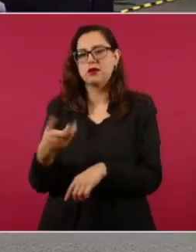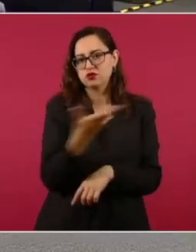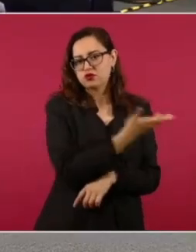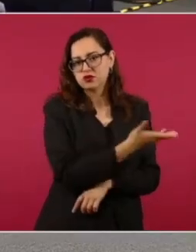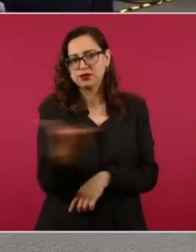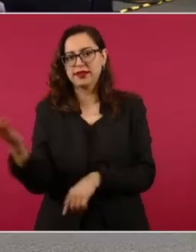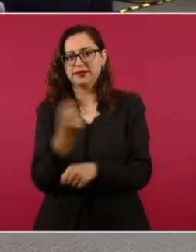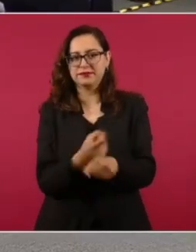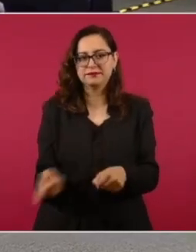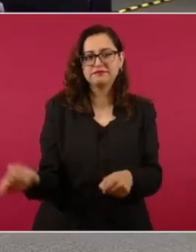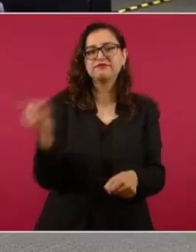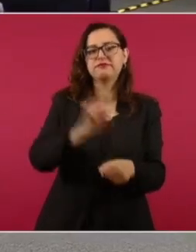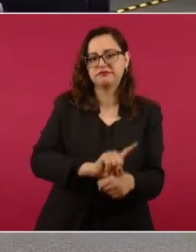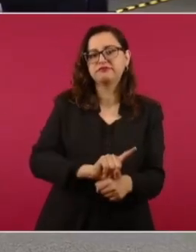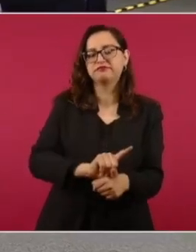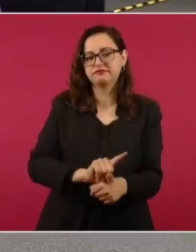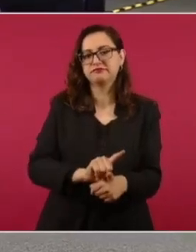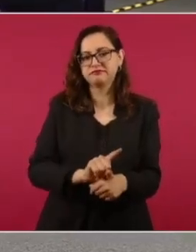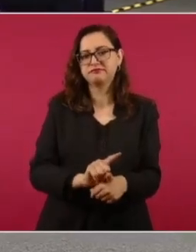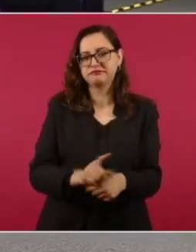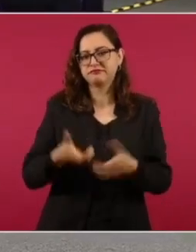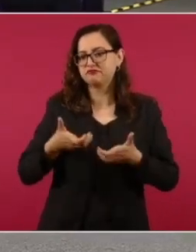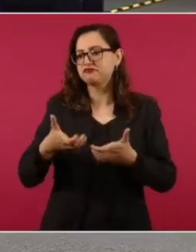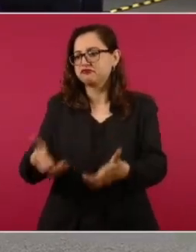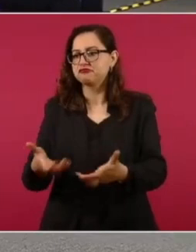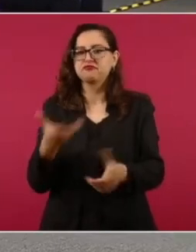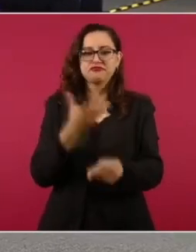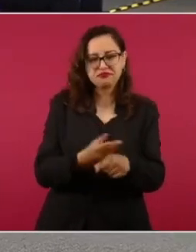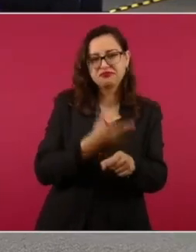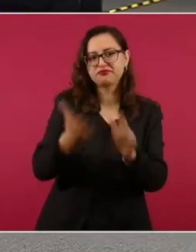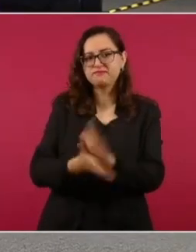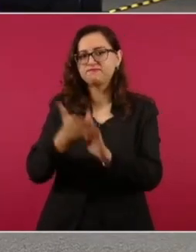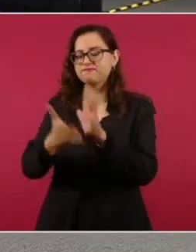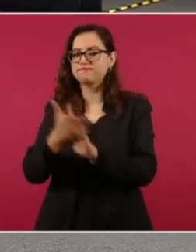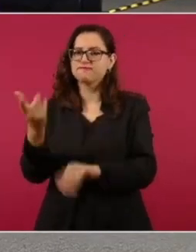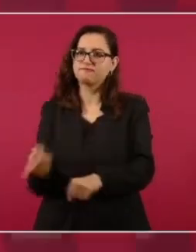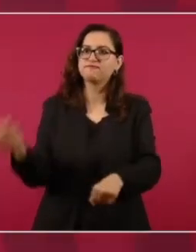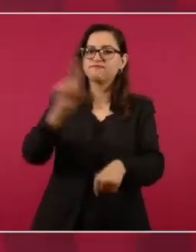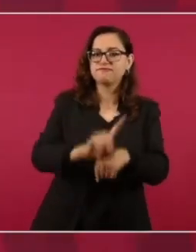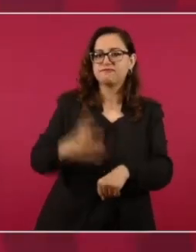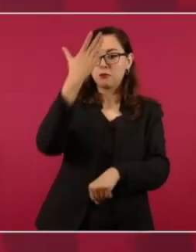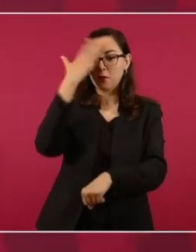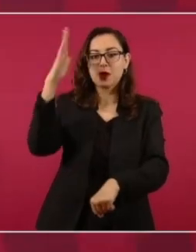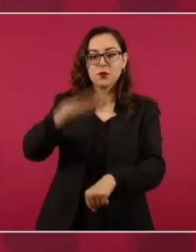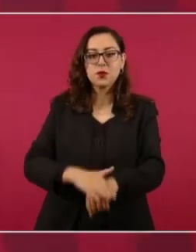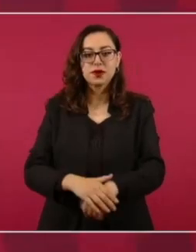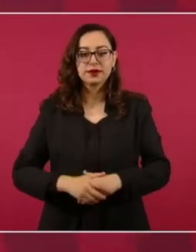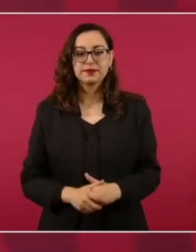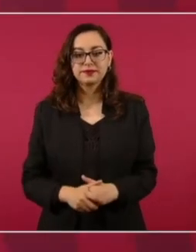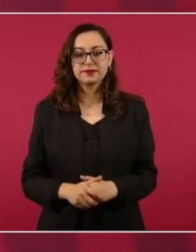vamos a que el licenciado